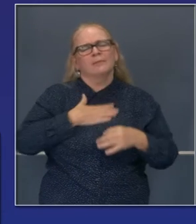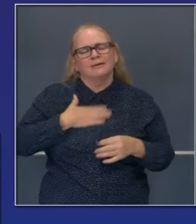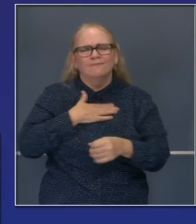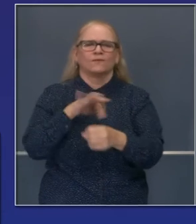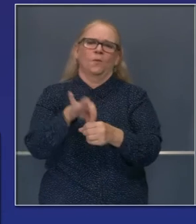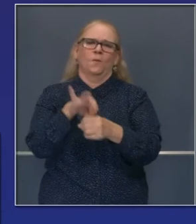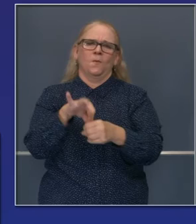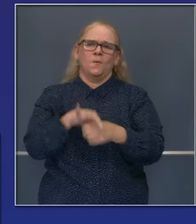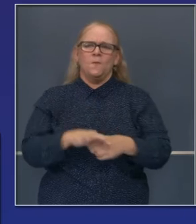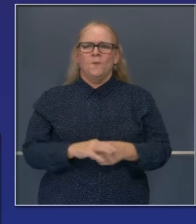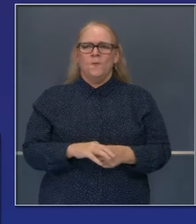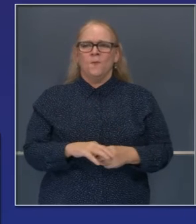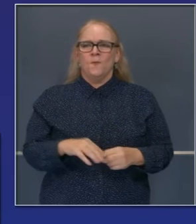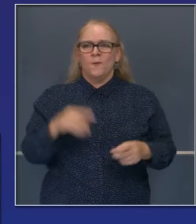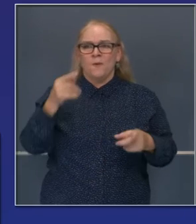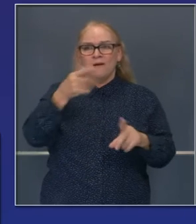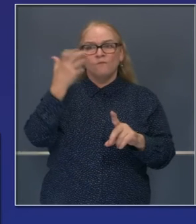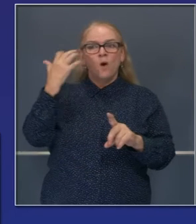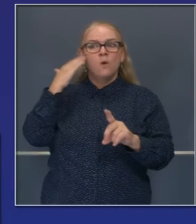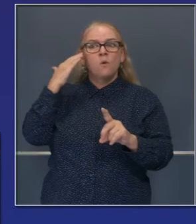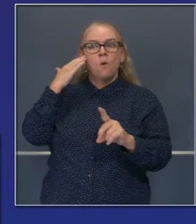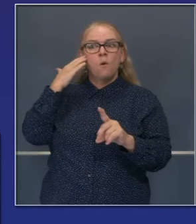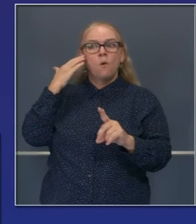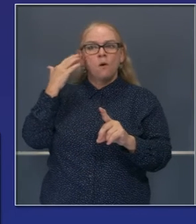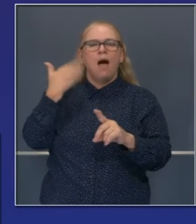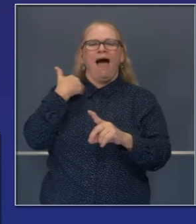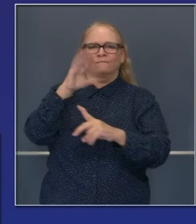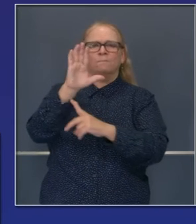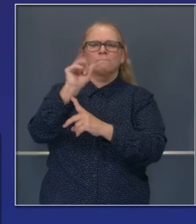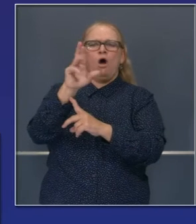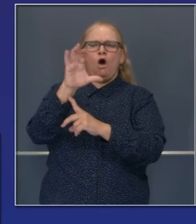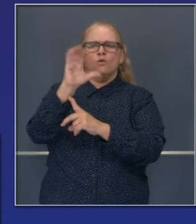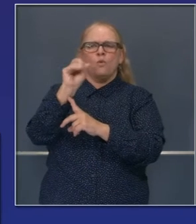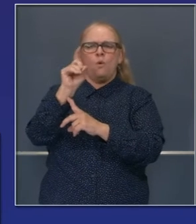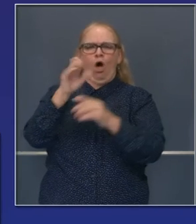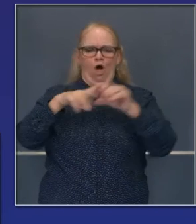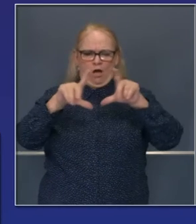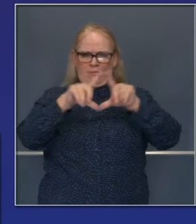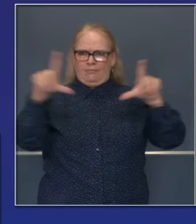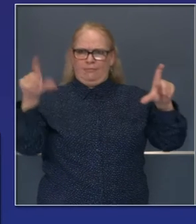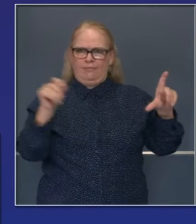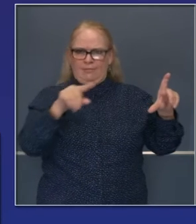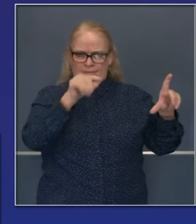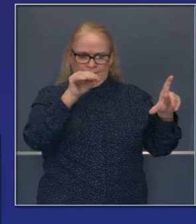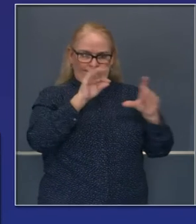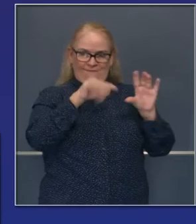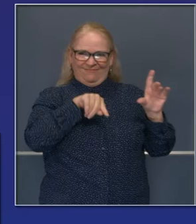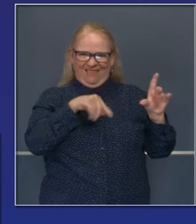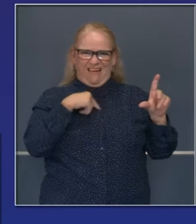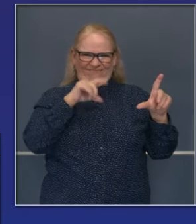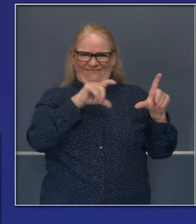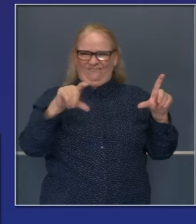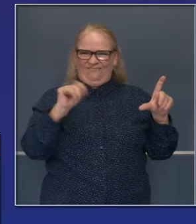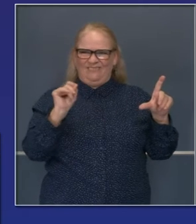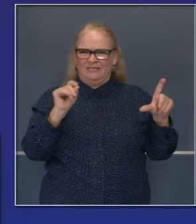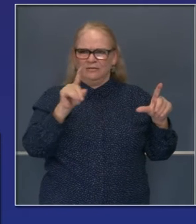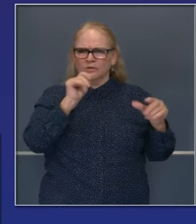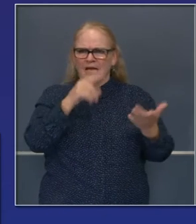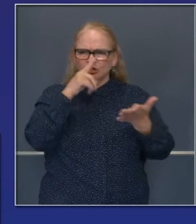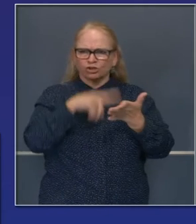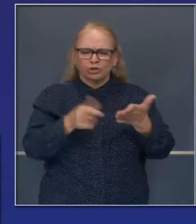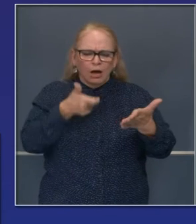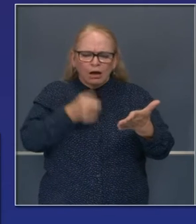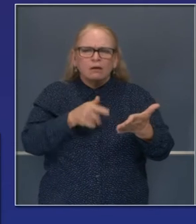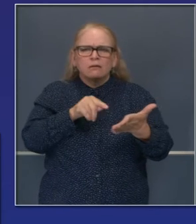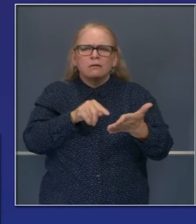pueden rastrear dónde está su papeleta. Hay un código de barra, un proceso muy sofisticado, para estar seguros